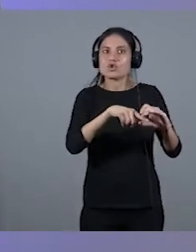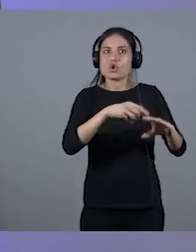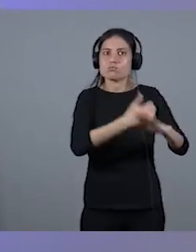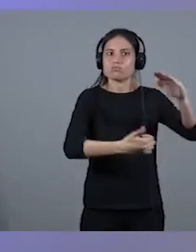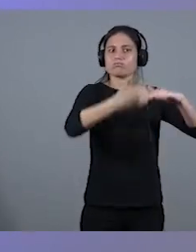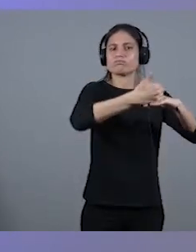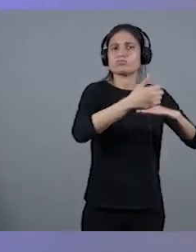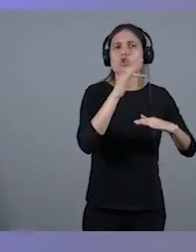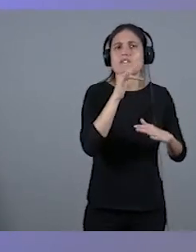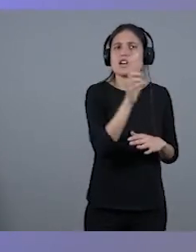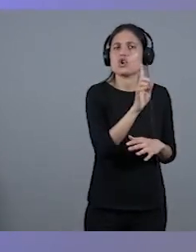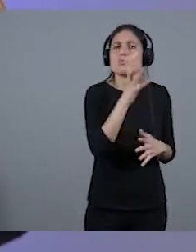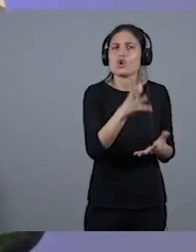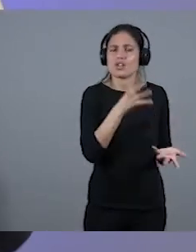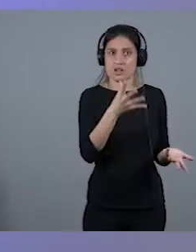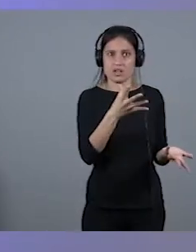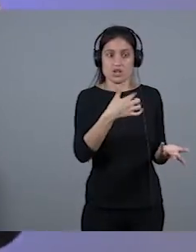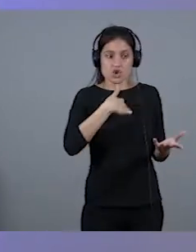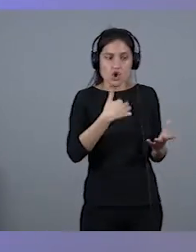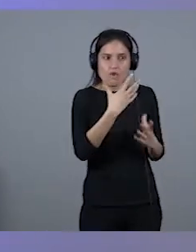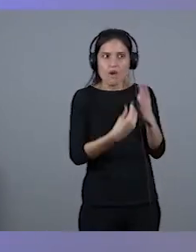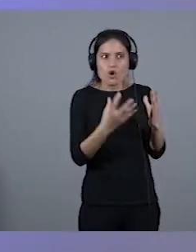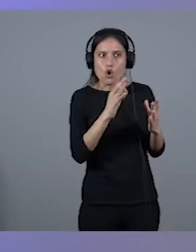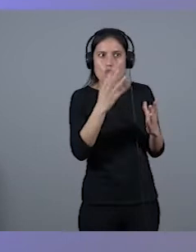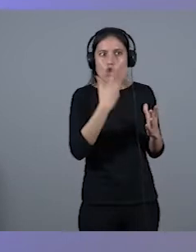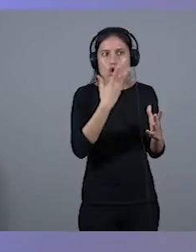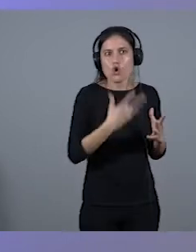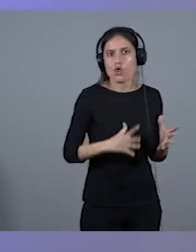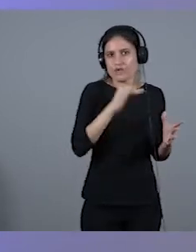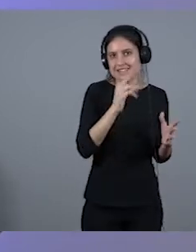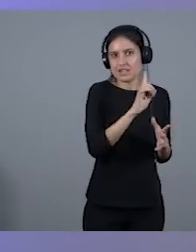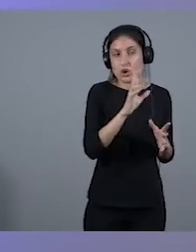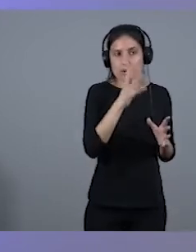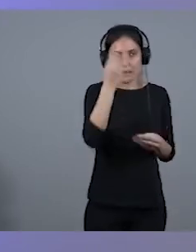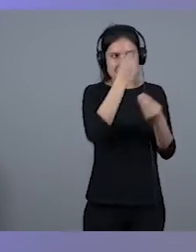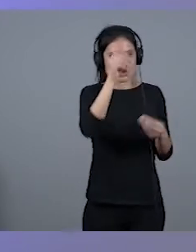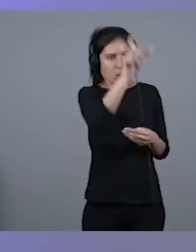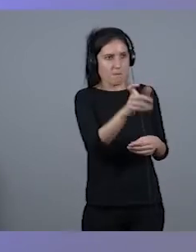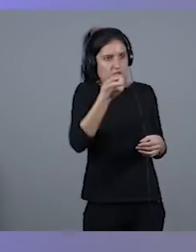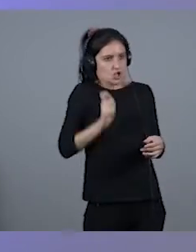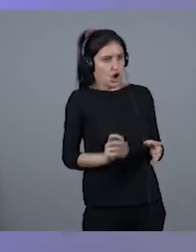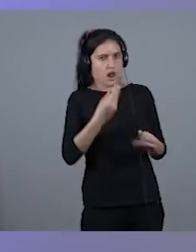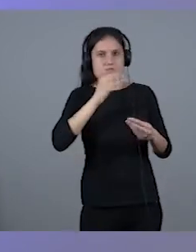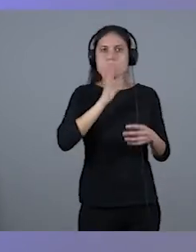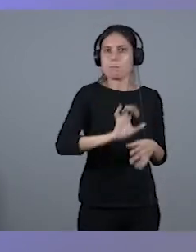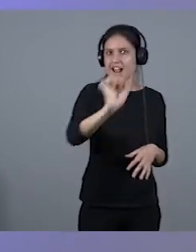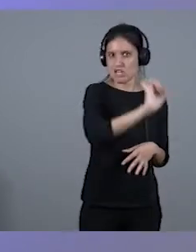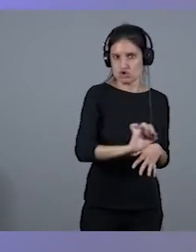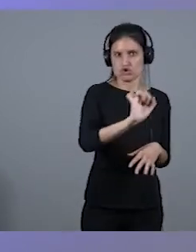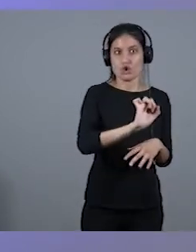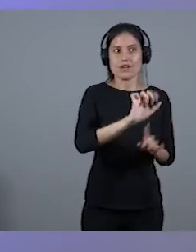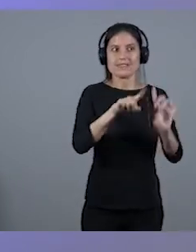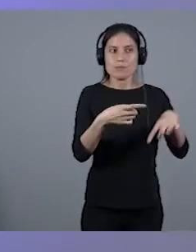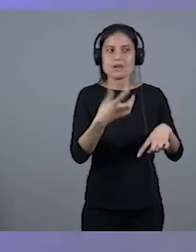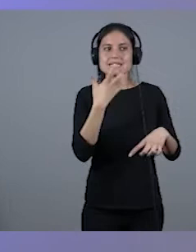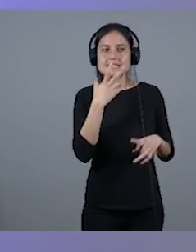o yo no la conozco lo suficiente, digo, porque a mí me parece una maravilla de profesionalidad, y luego cuando rascas un poco, ya